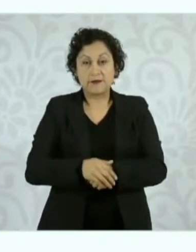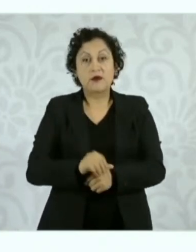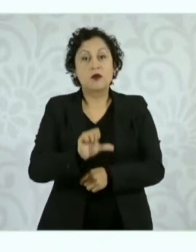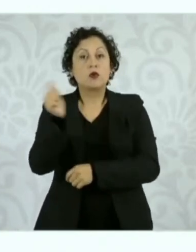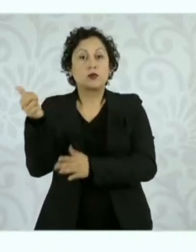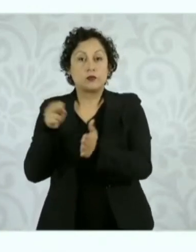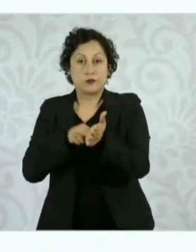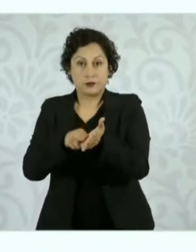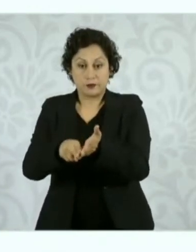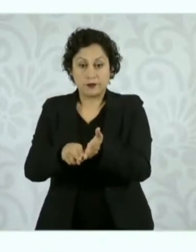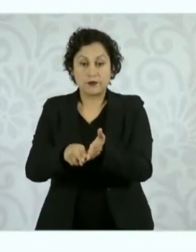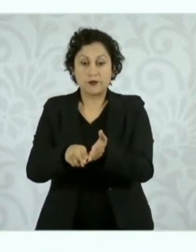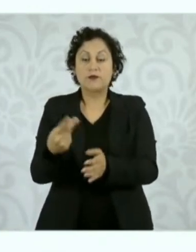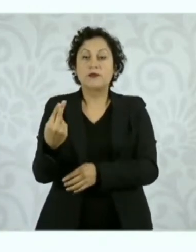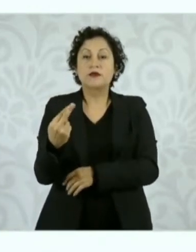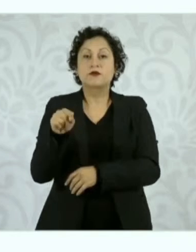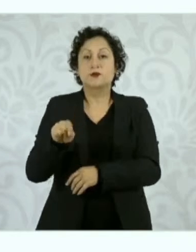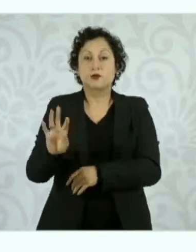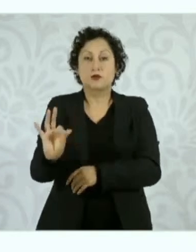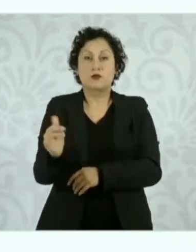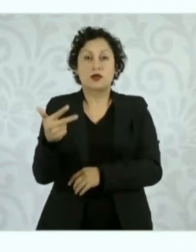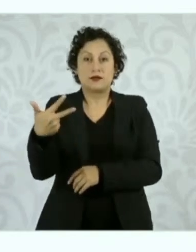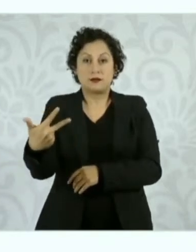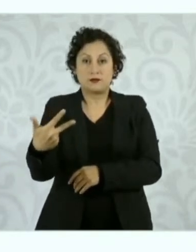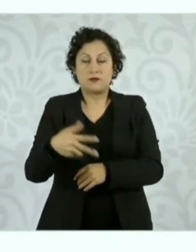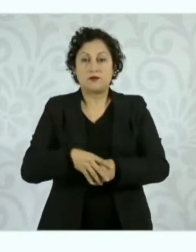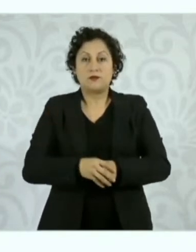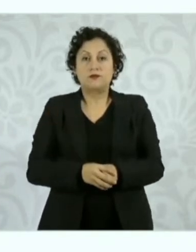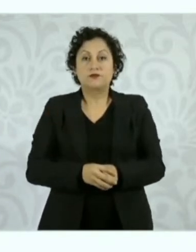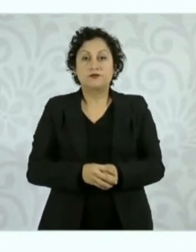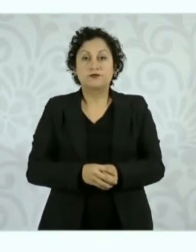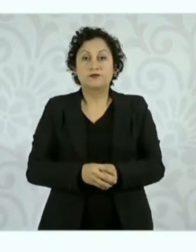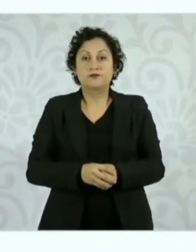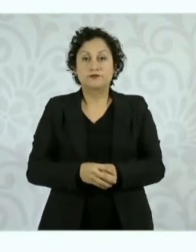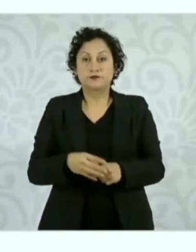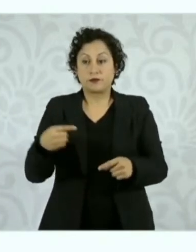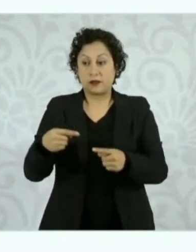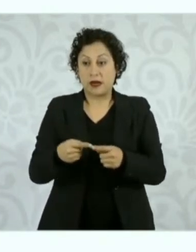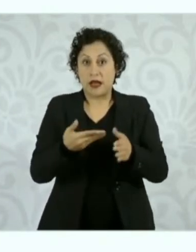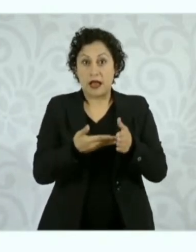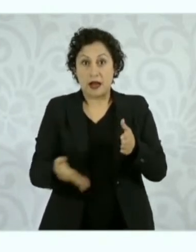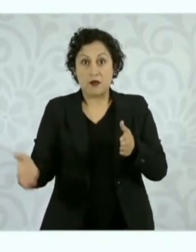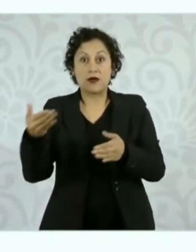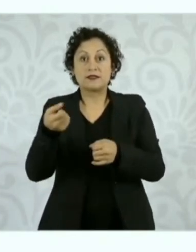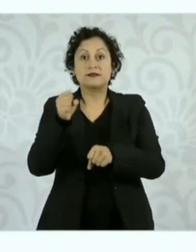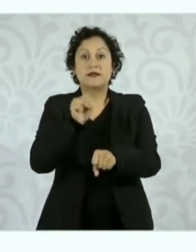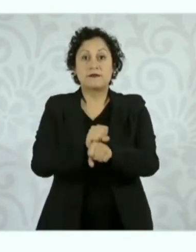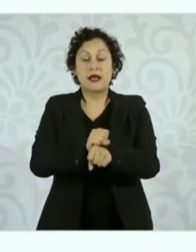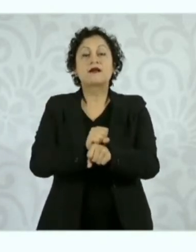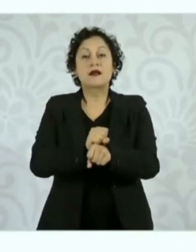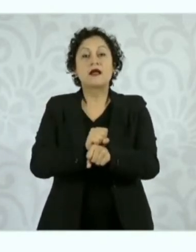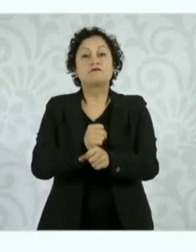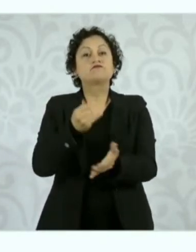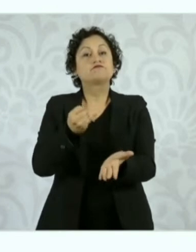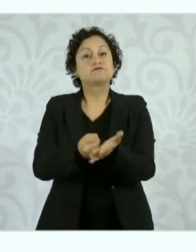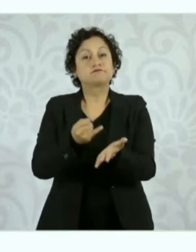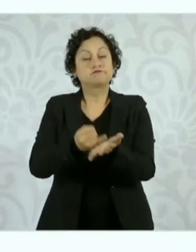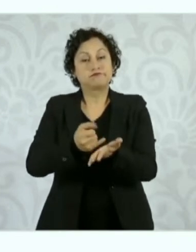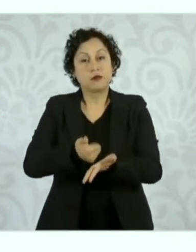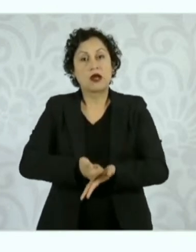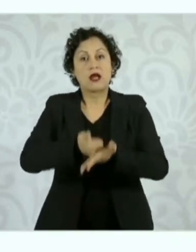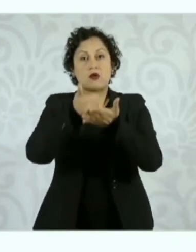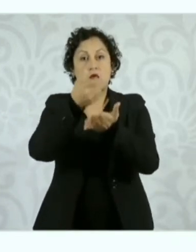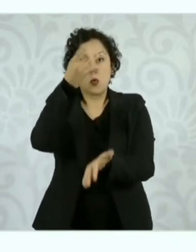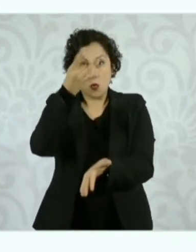y el diésel en veinticinco pesos con cuarenta y ocho centavos. Para esta semana se tendrá un incentivo fiscal únicamente para la